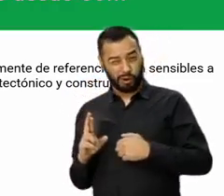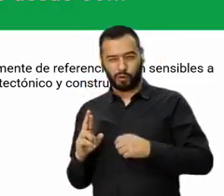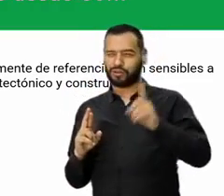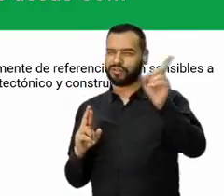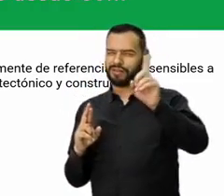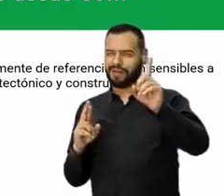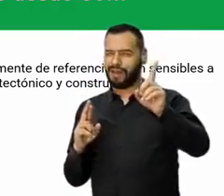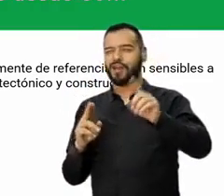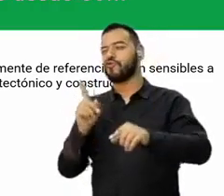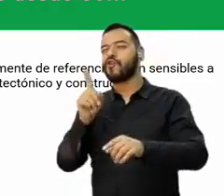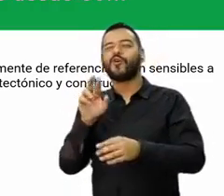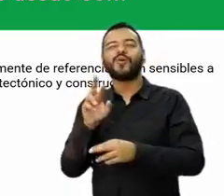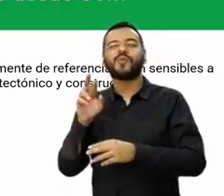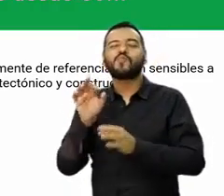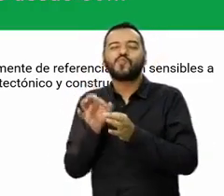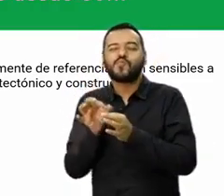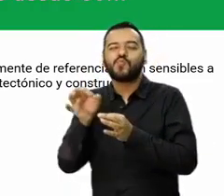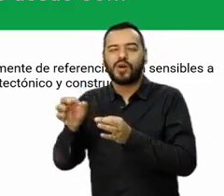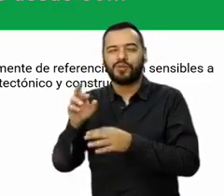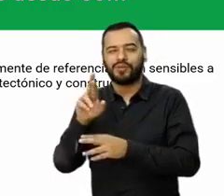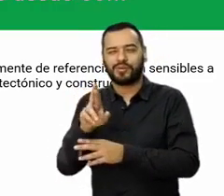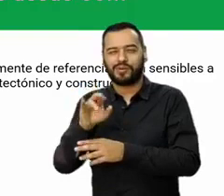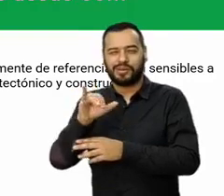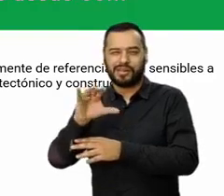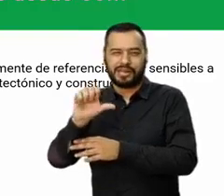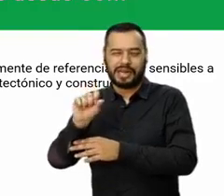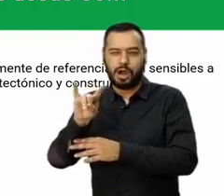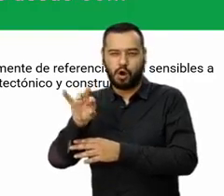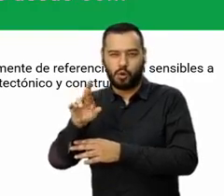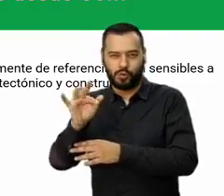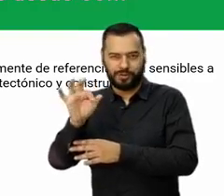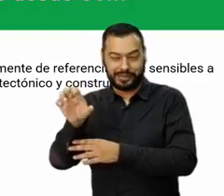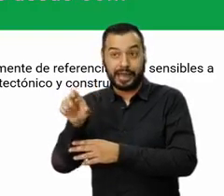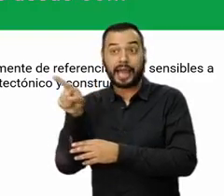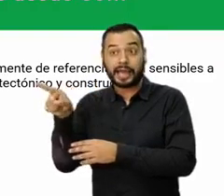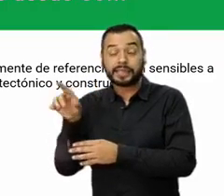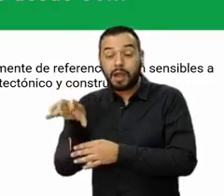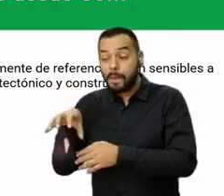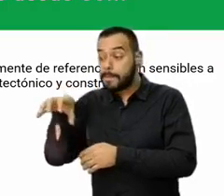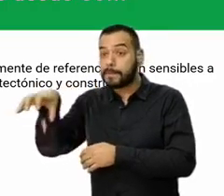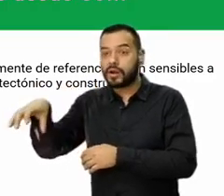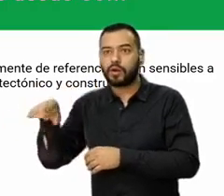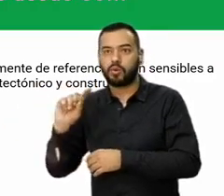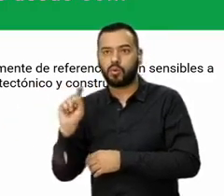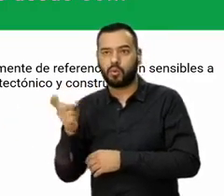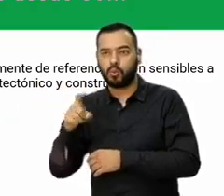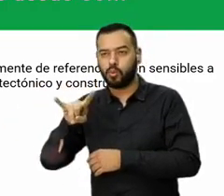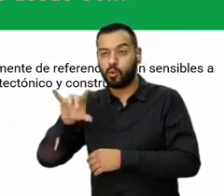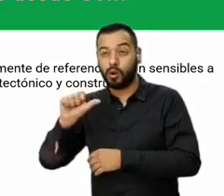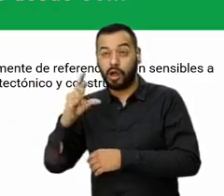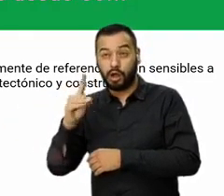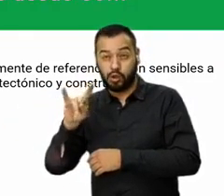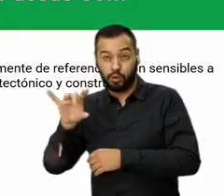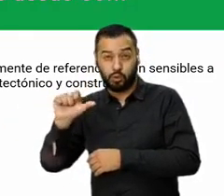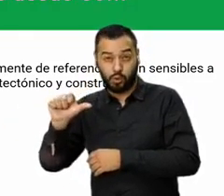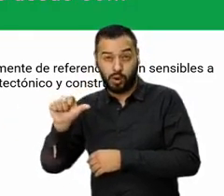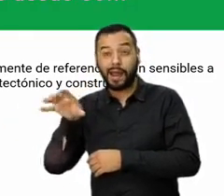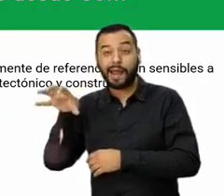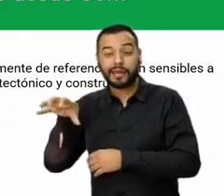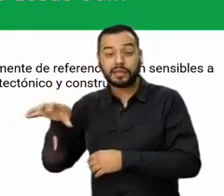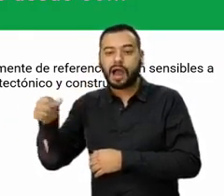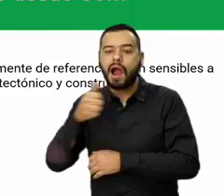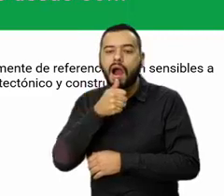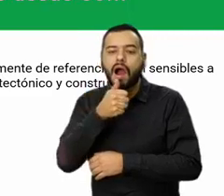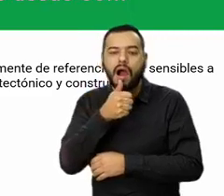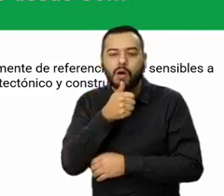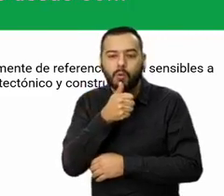sí, sí. No es Ricaute, Cundinamarca. Esta etapa se llama Guadua y es una etapa diseñada, como lo dice Guadua, llena de